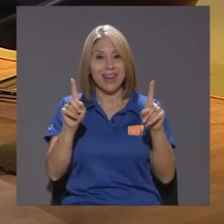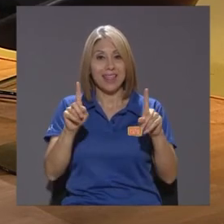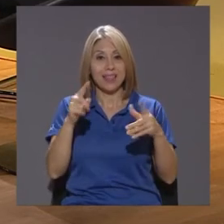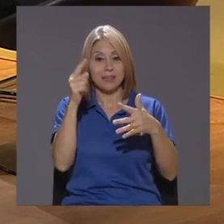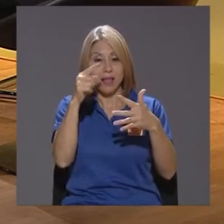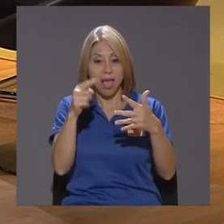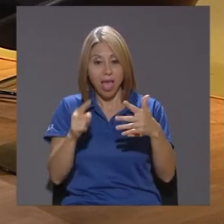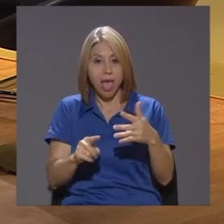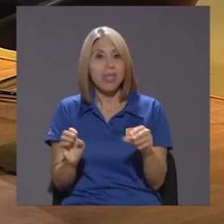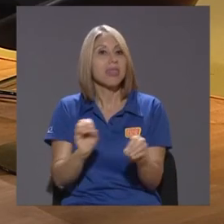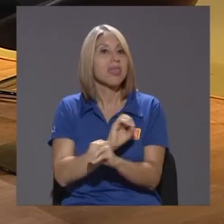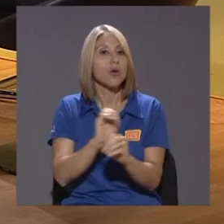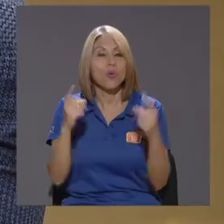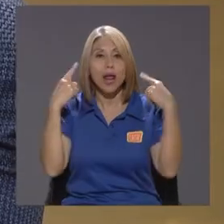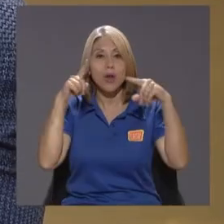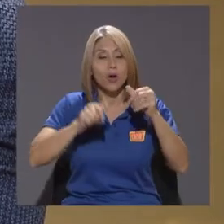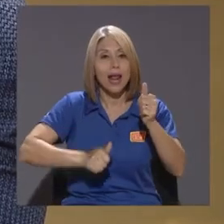diputados